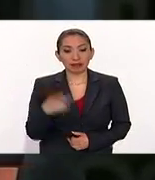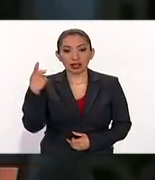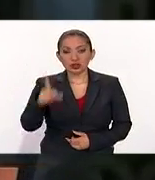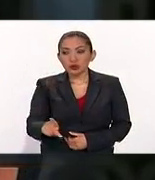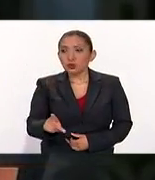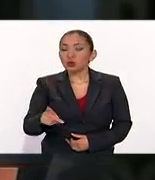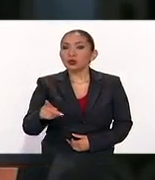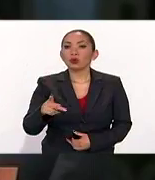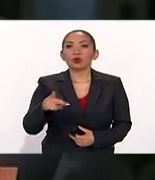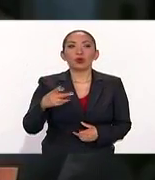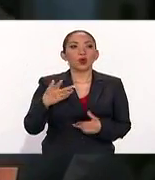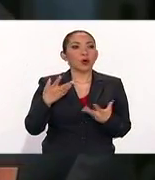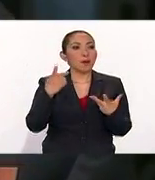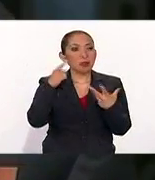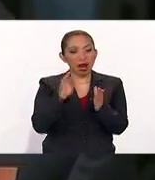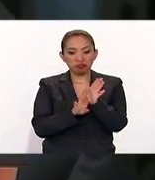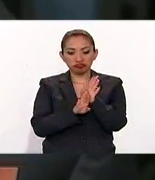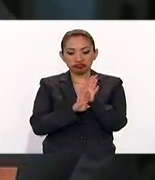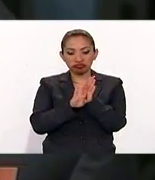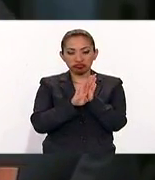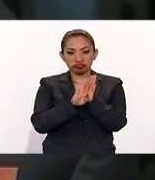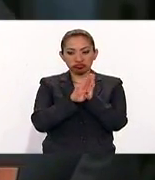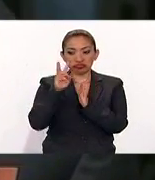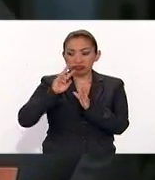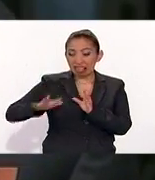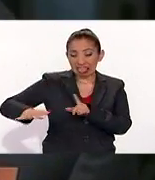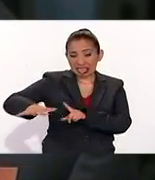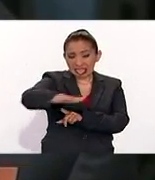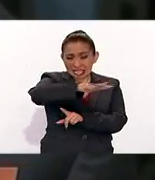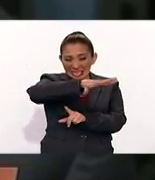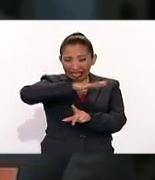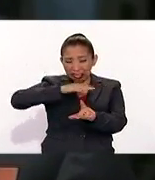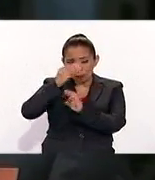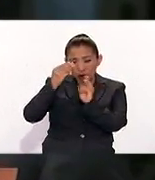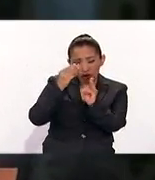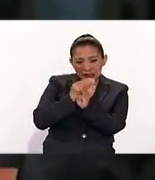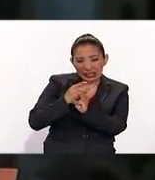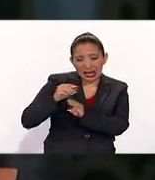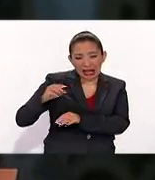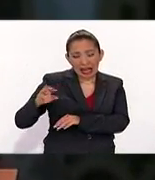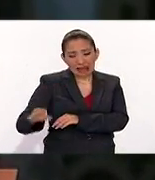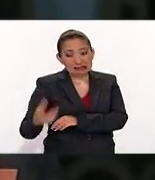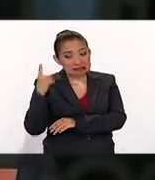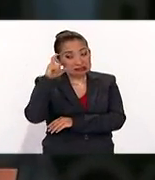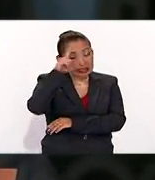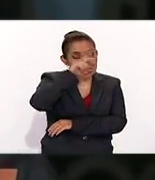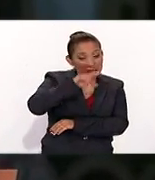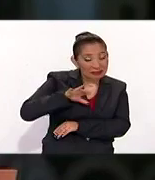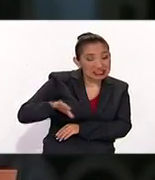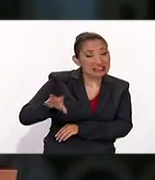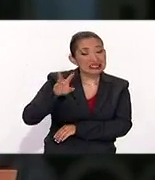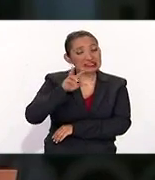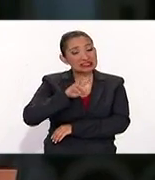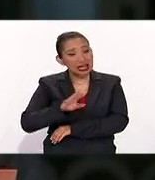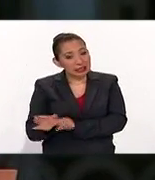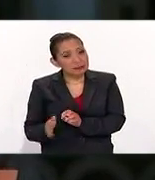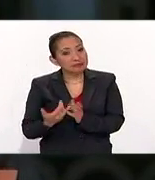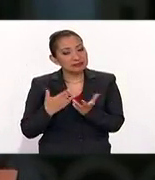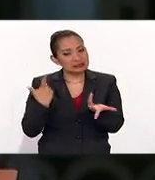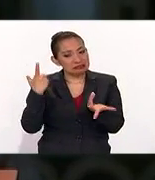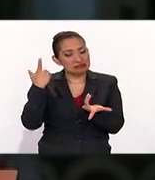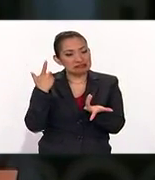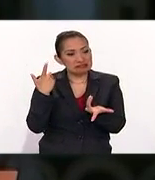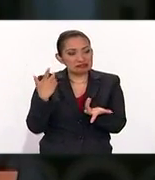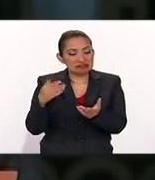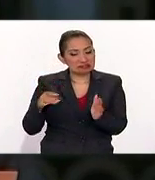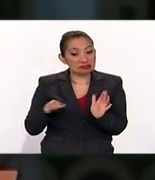capacidad para crecer en medio de un entorno global, de un entorno mundial difícil y adverso.